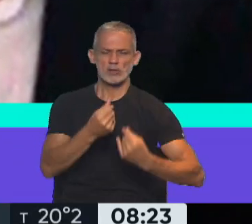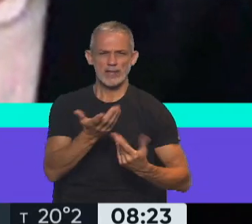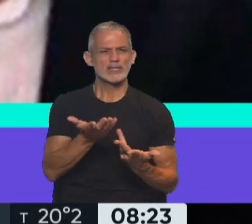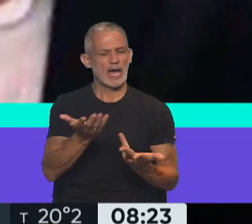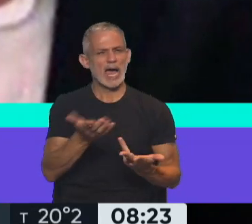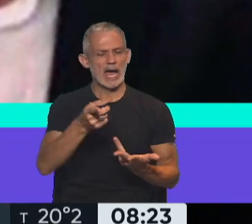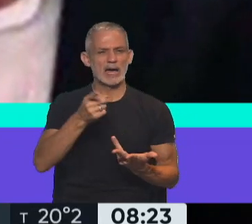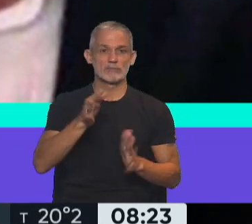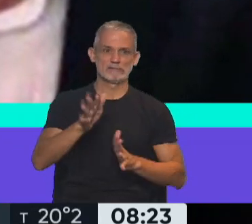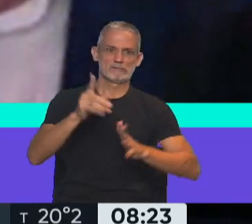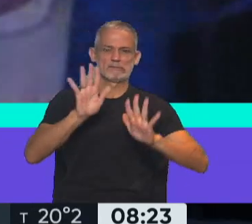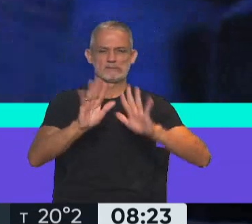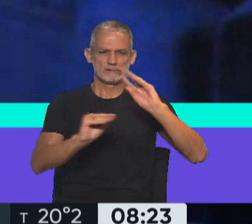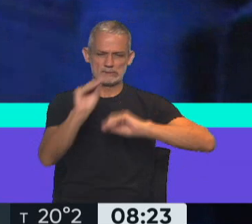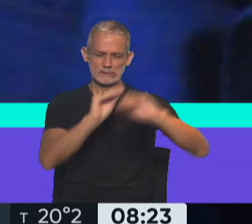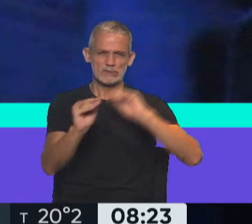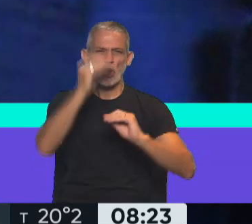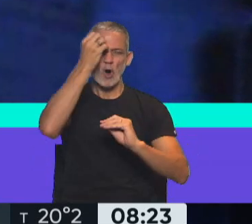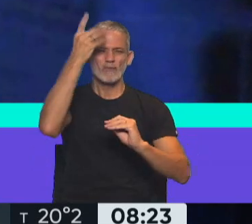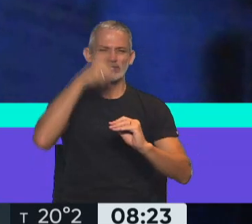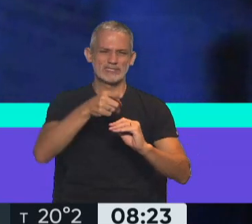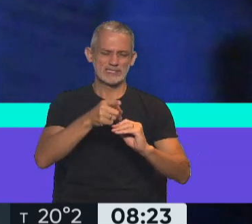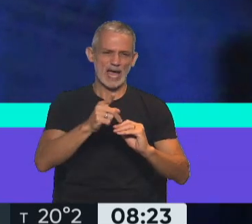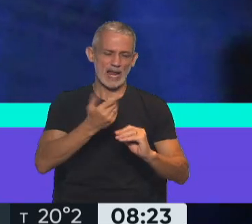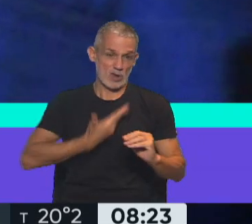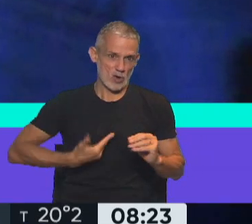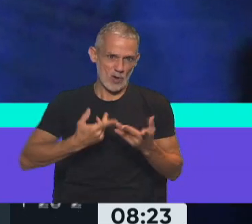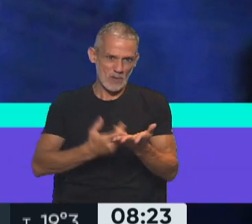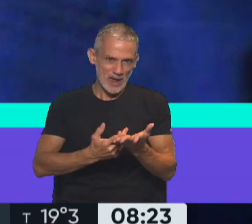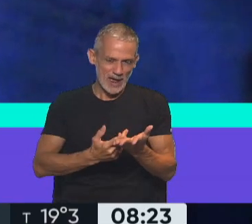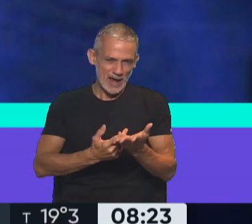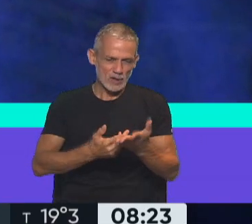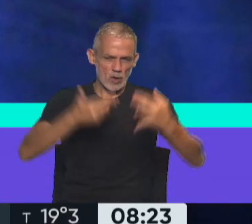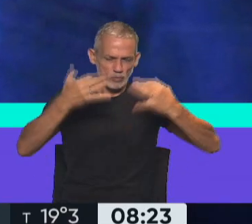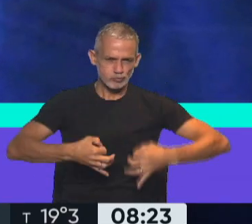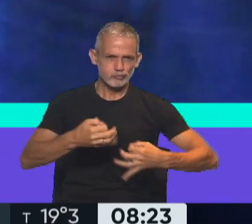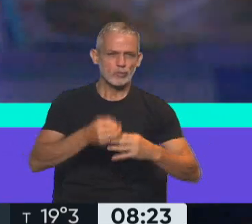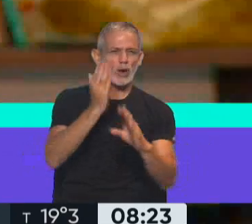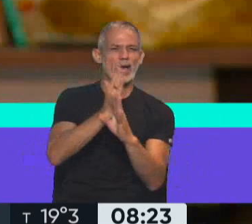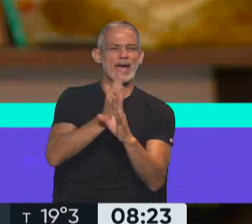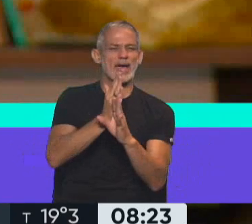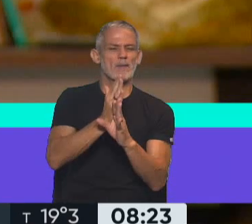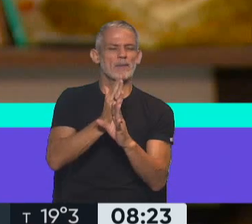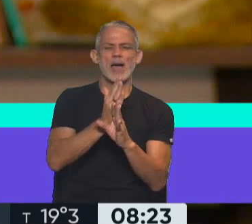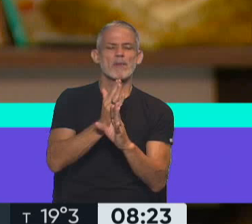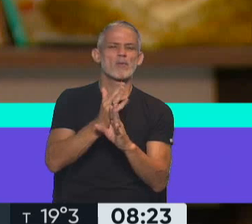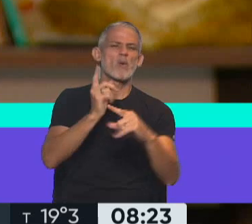entonces se desmonta la estructura oficial y se empieza a usar espías freelance,